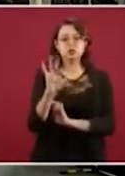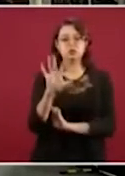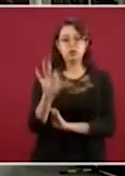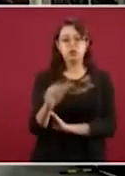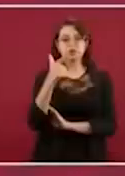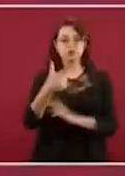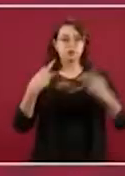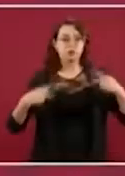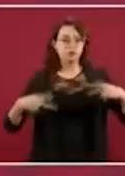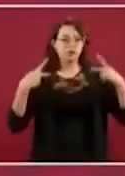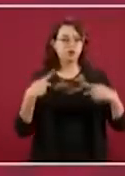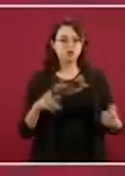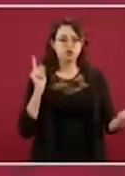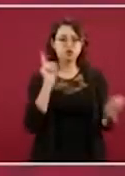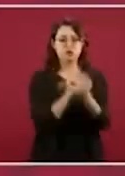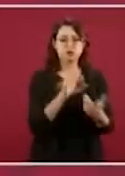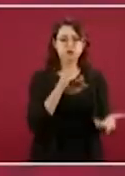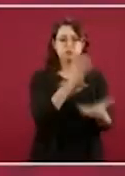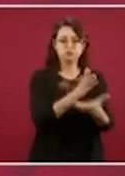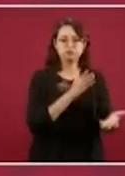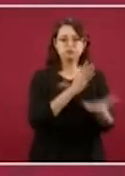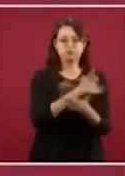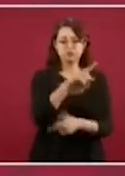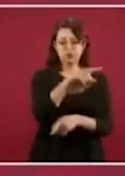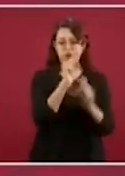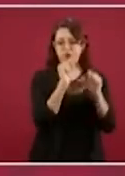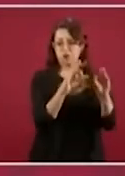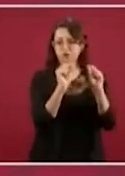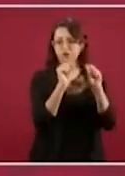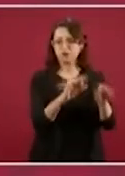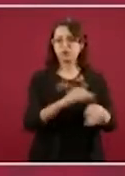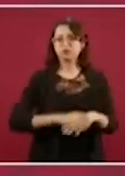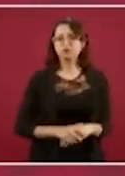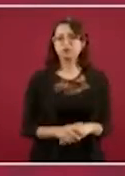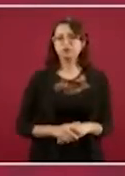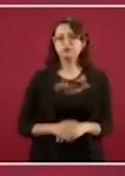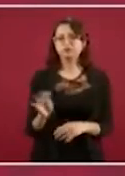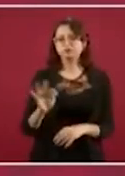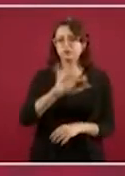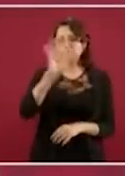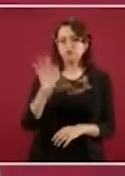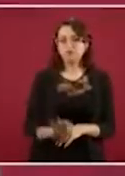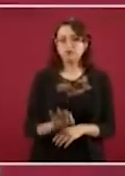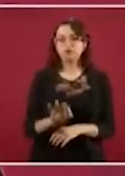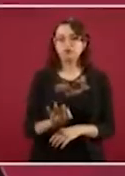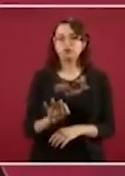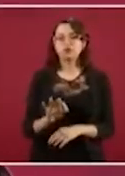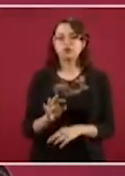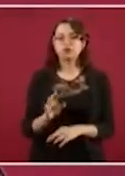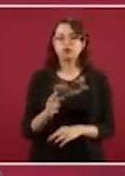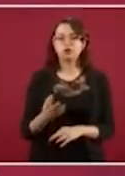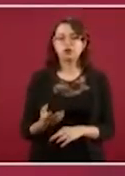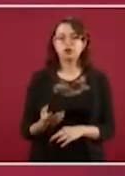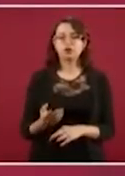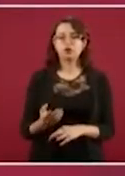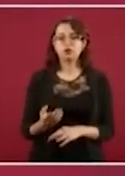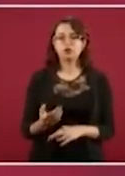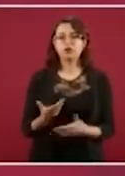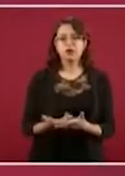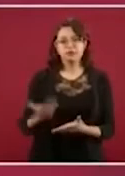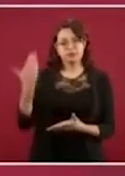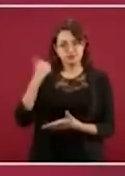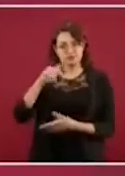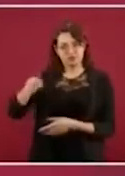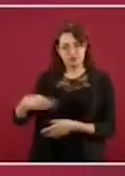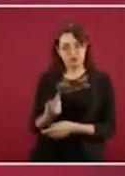personas en esta oficina. Tenemos un porcentaje de respuesta, de la vez anterior que ustedes nos hicieron